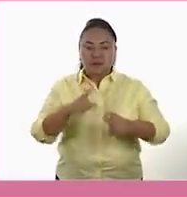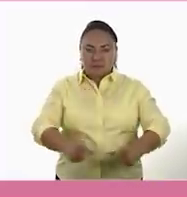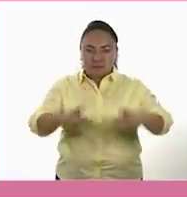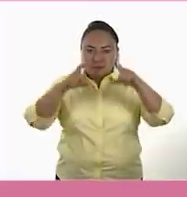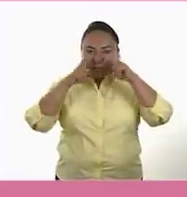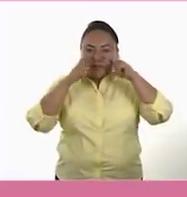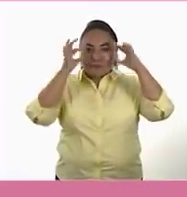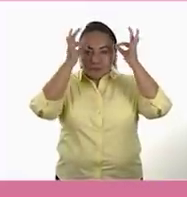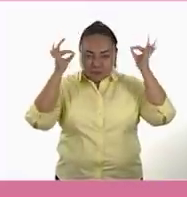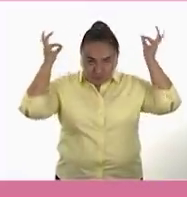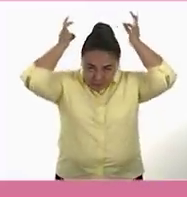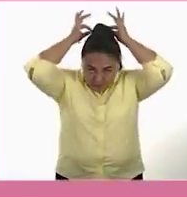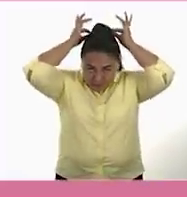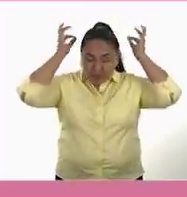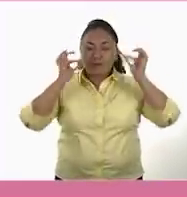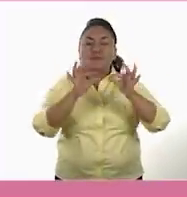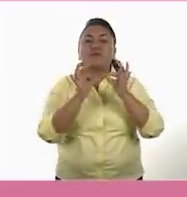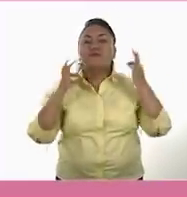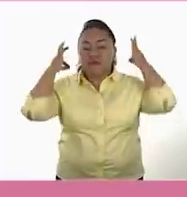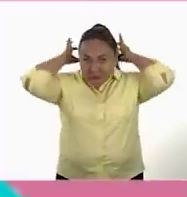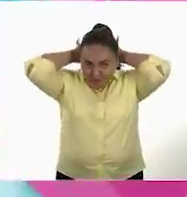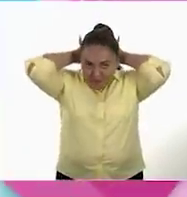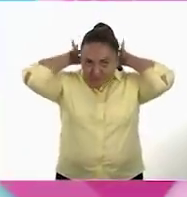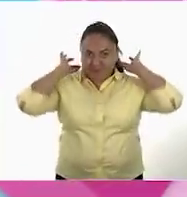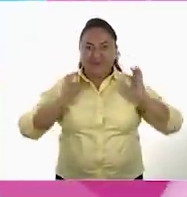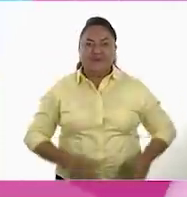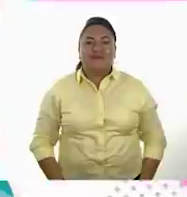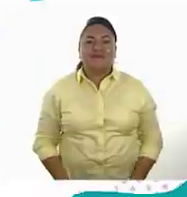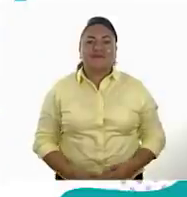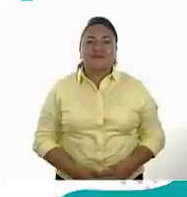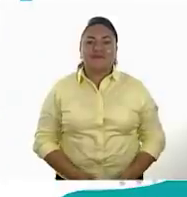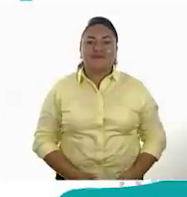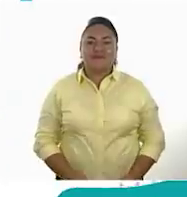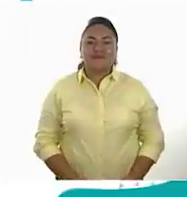las cuerdas sobre tu cabeza y alrededor de tu cuello.